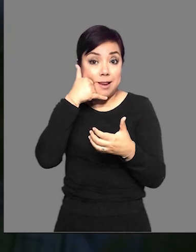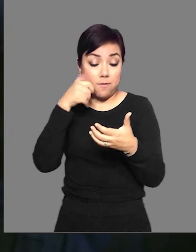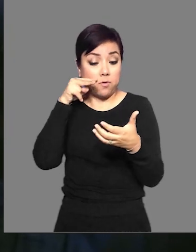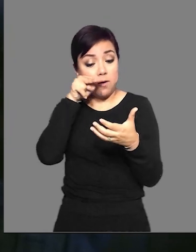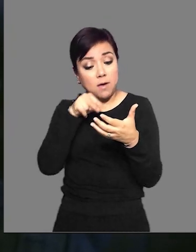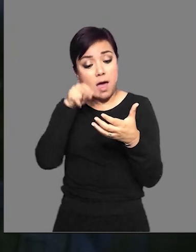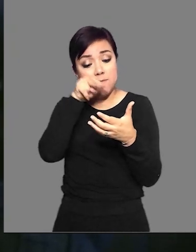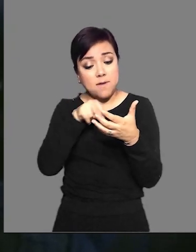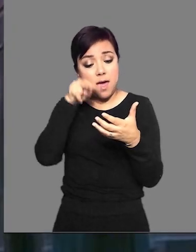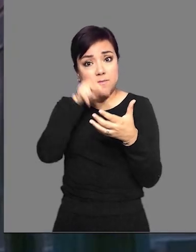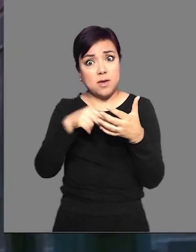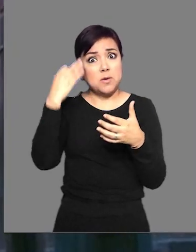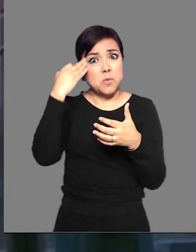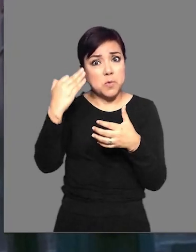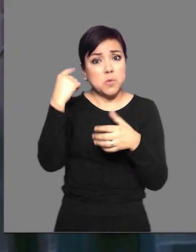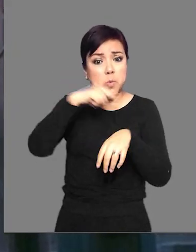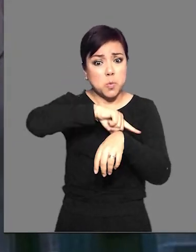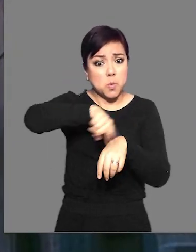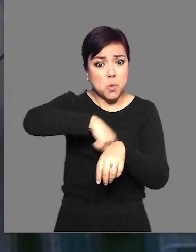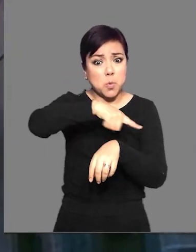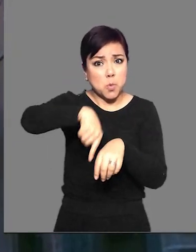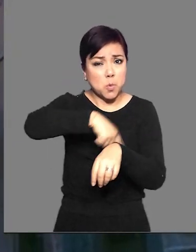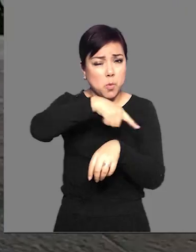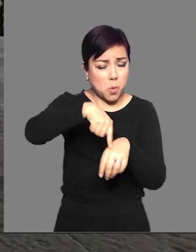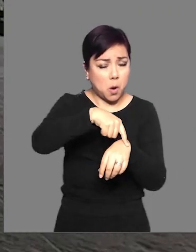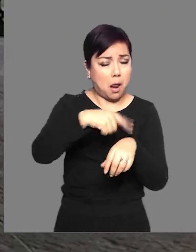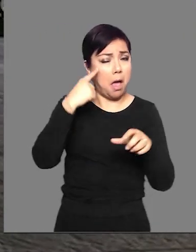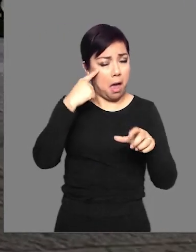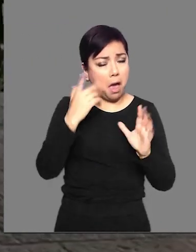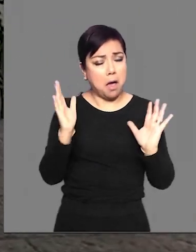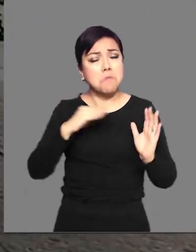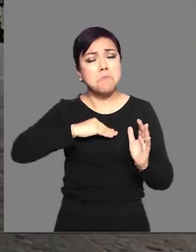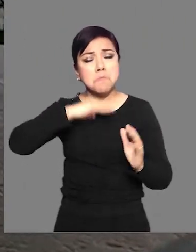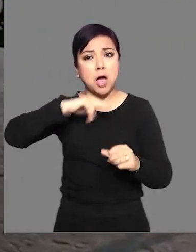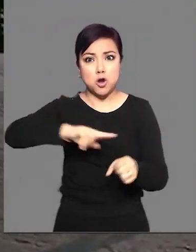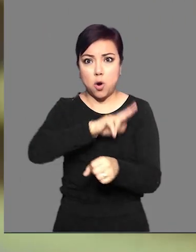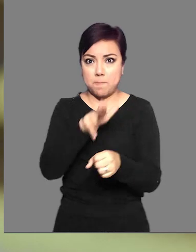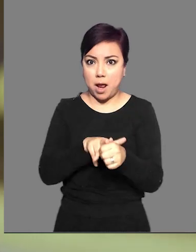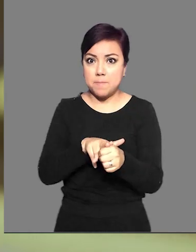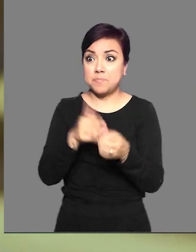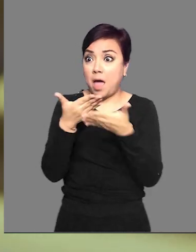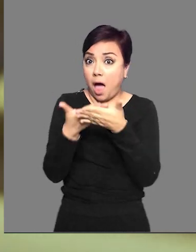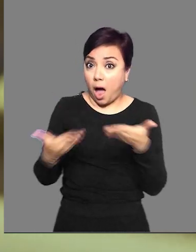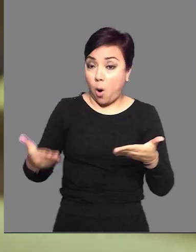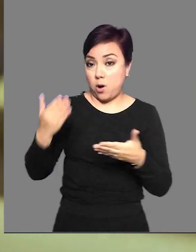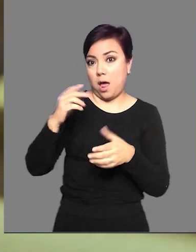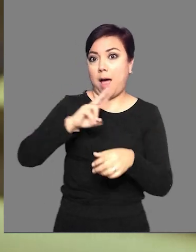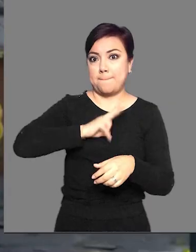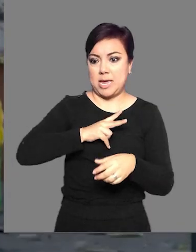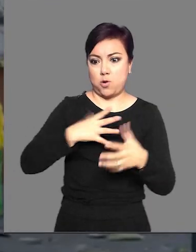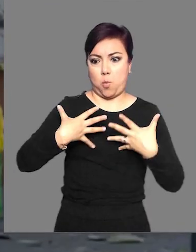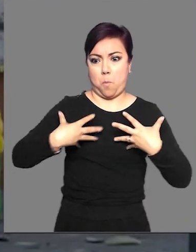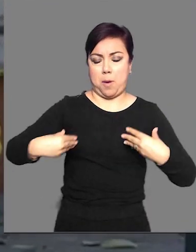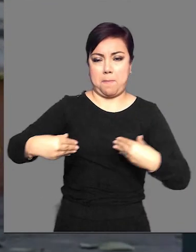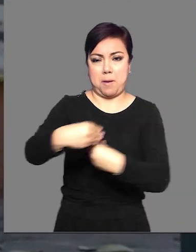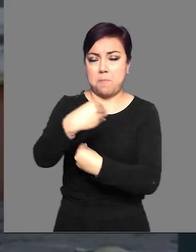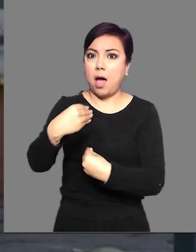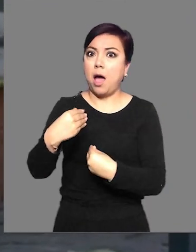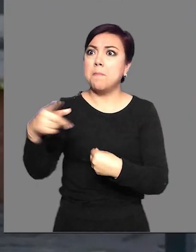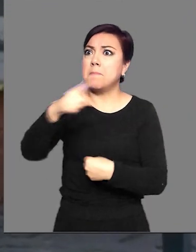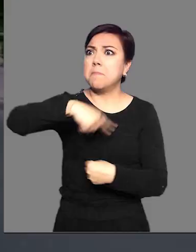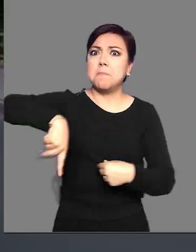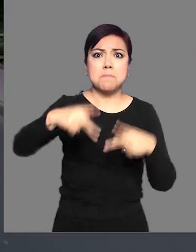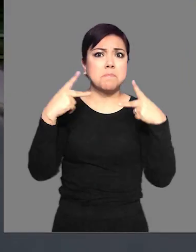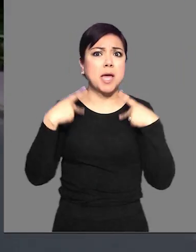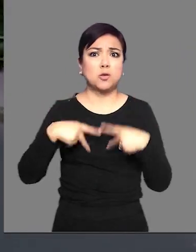hablar. ¿Alguna vez pensaste que el mundo entero se detendría por un virus? Hoy lo hizo, y es parte del orden natural de las